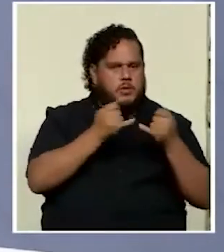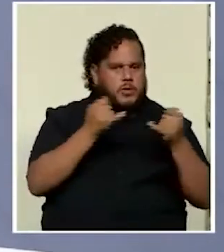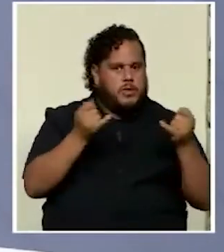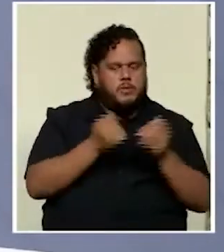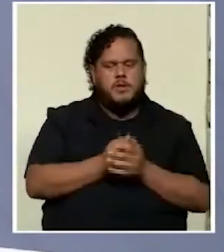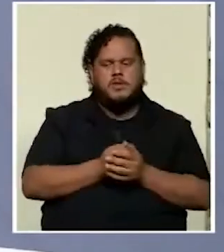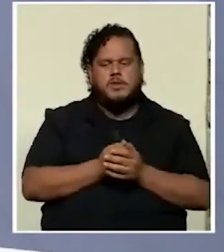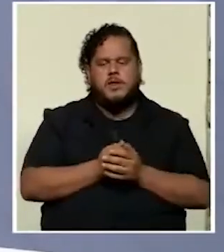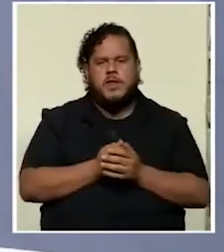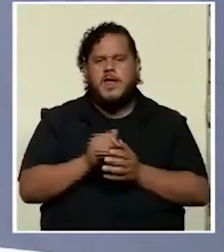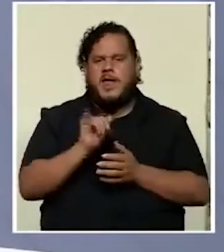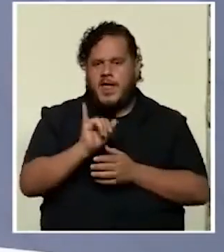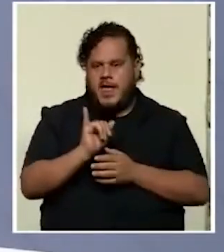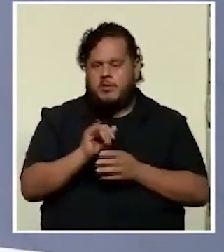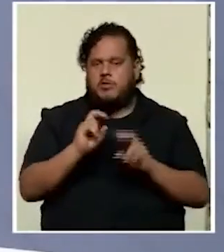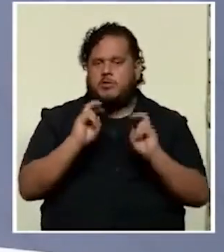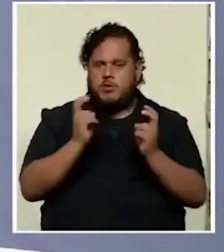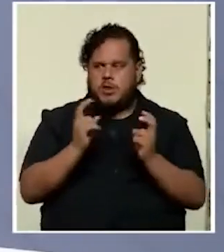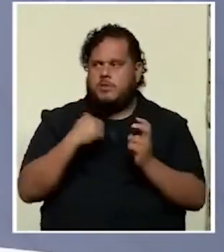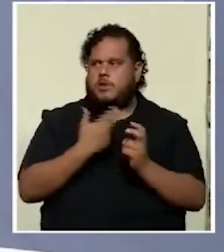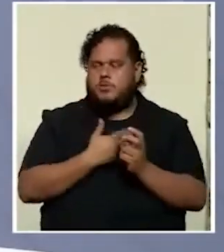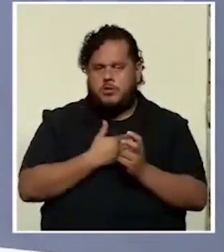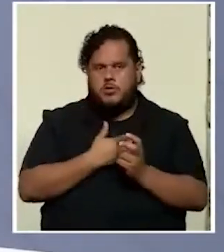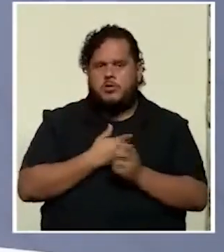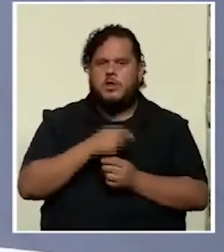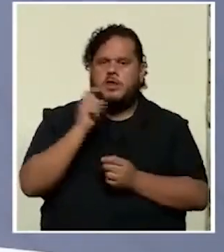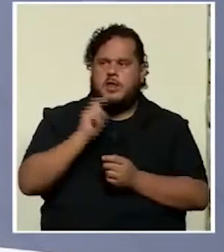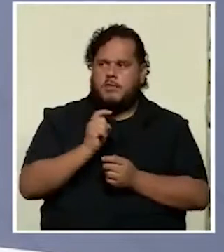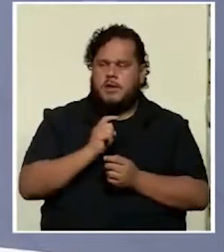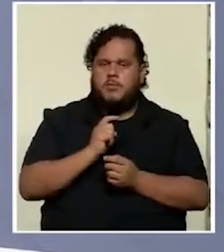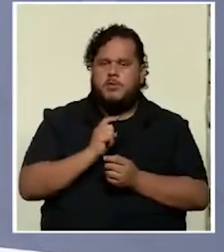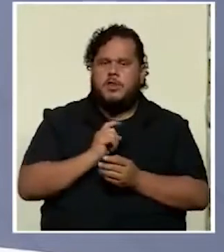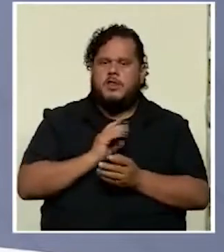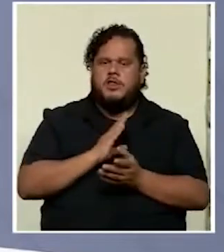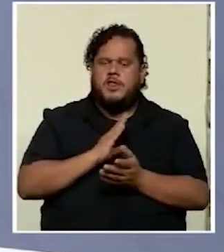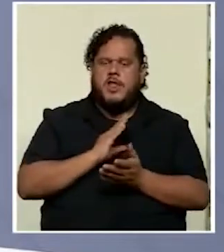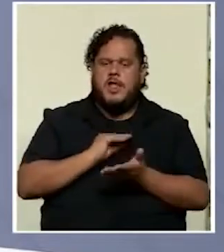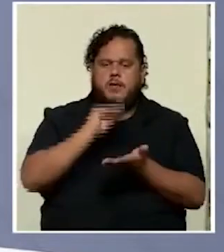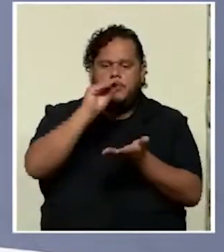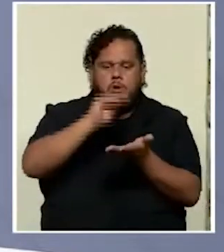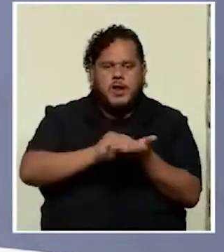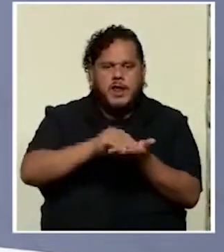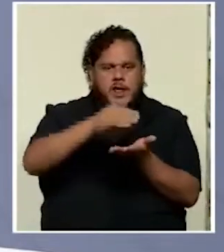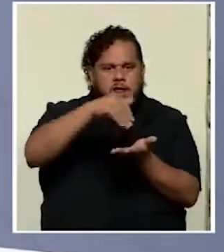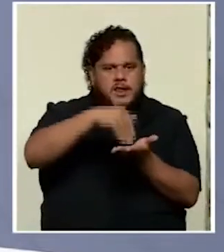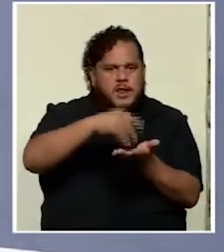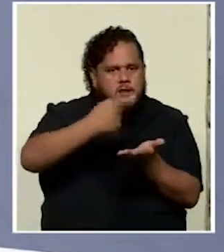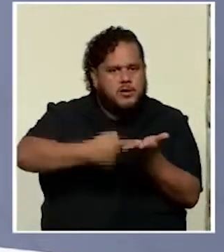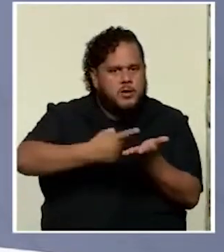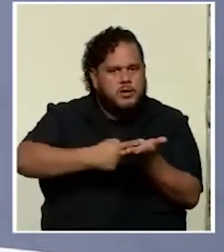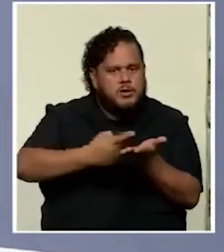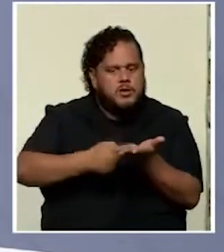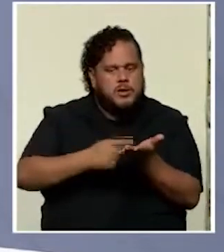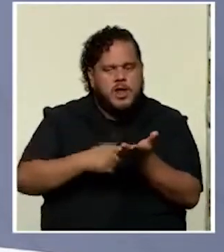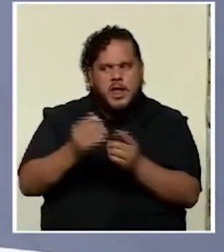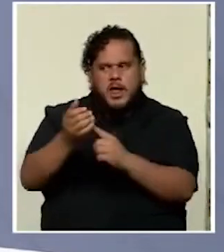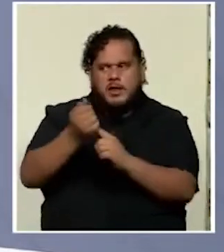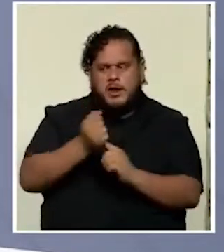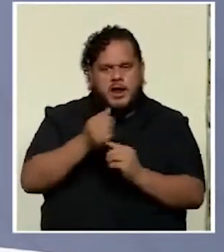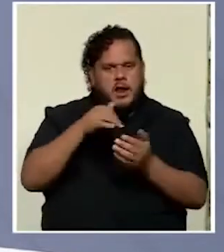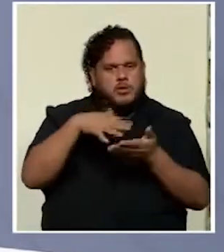esos son los temas que tenemos que poner en el centro de la discusión poner a los estudiantes que han sido los más